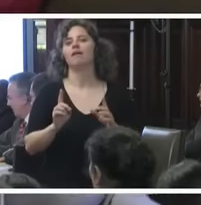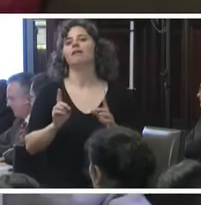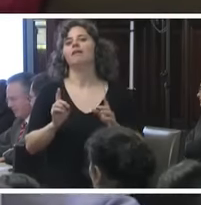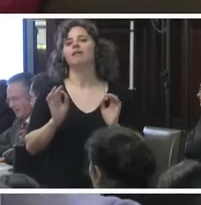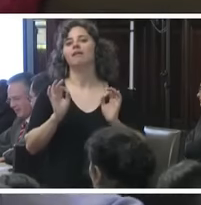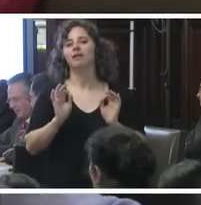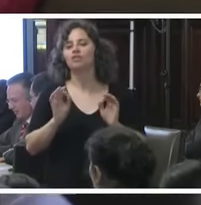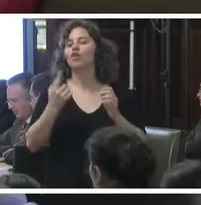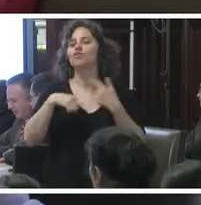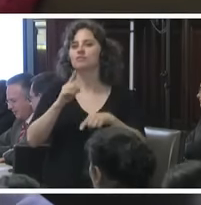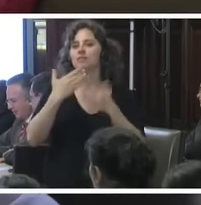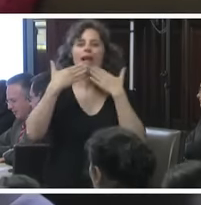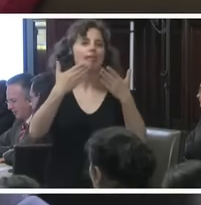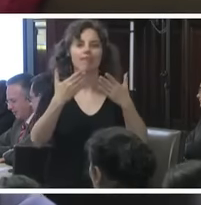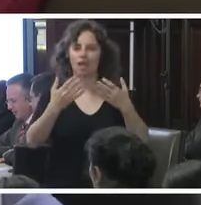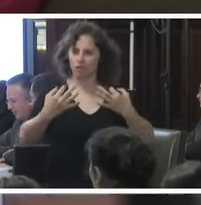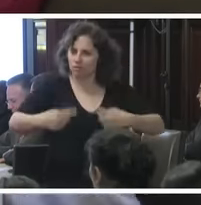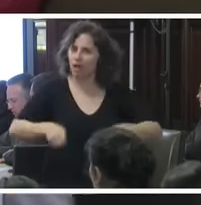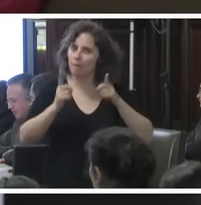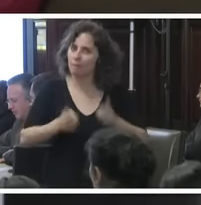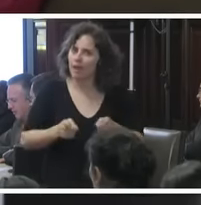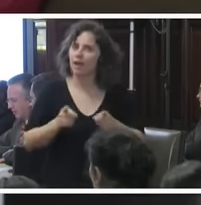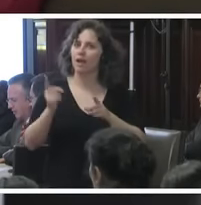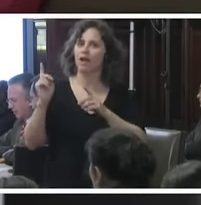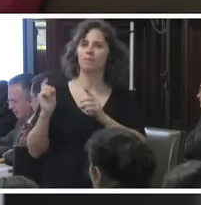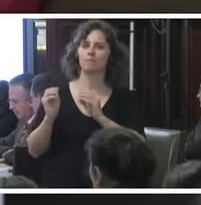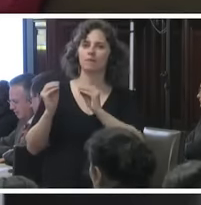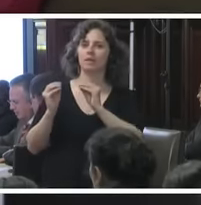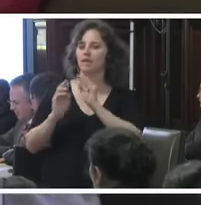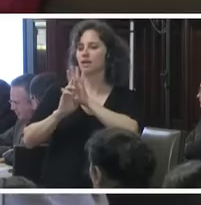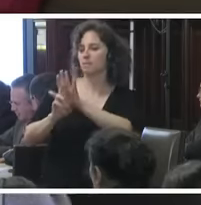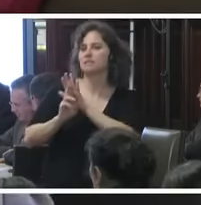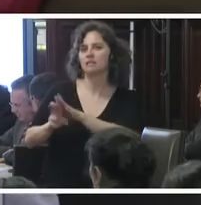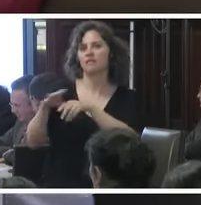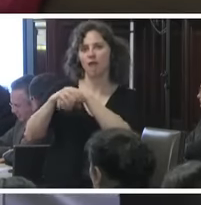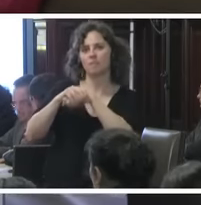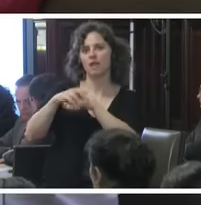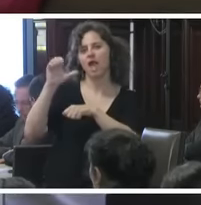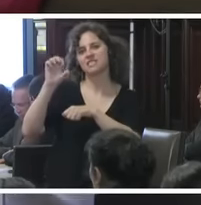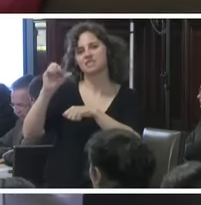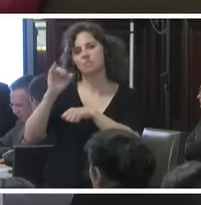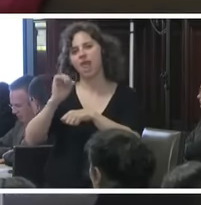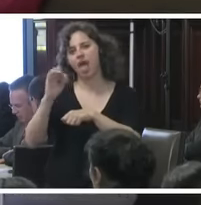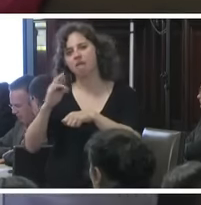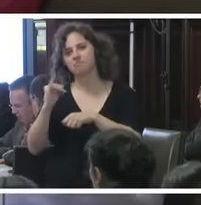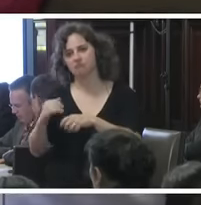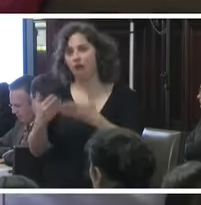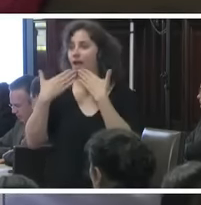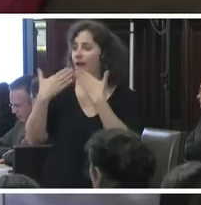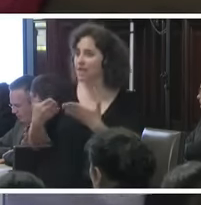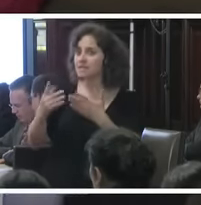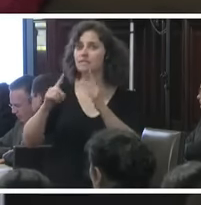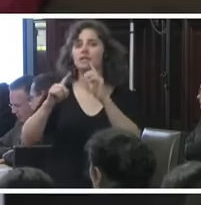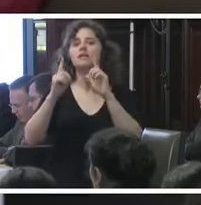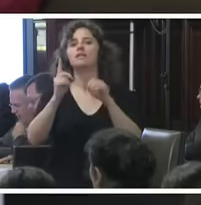Así que agradezco también a mi comisionada amiga Esperanza. Muchas gracias y pasaremos,